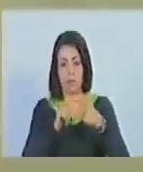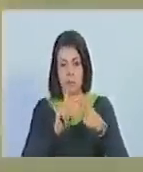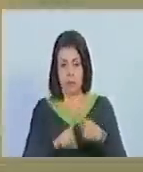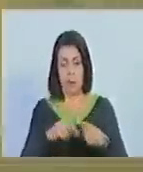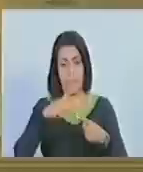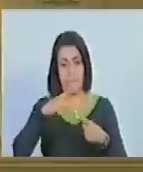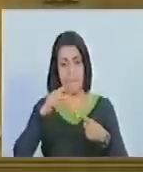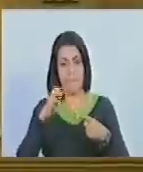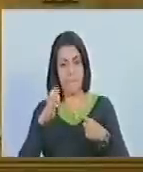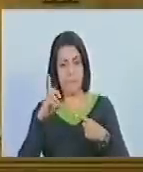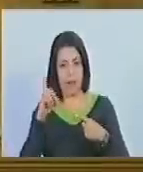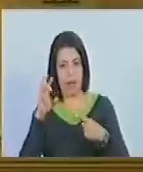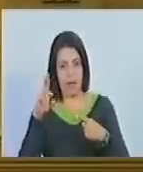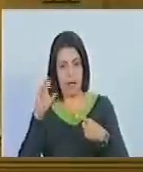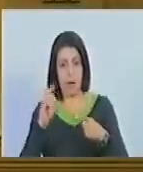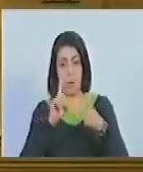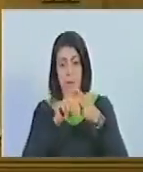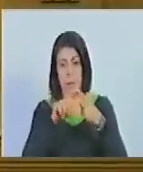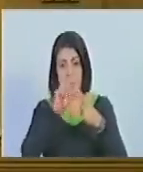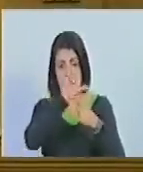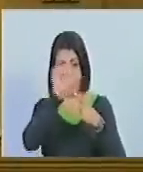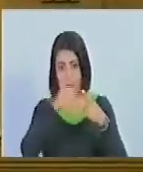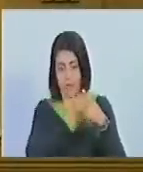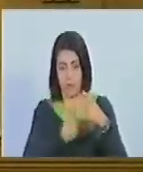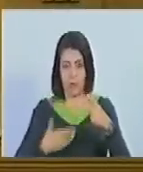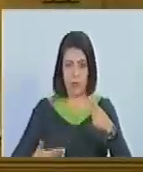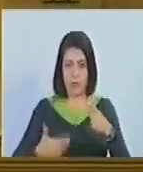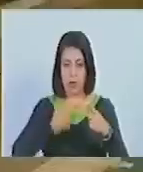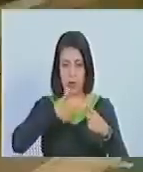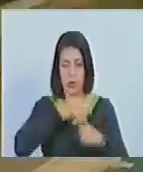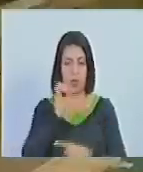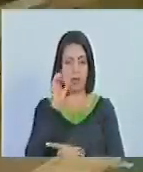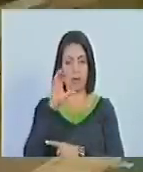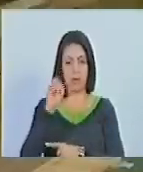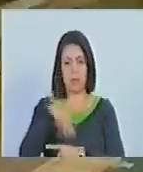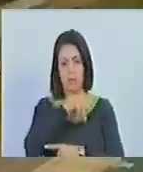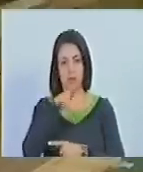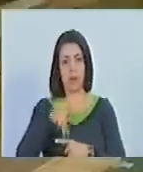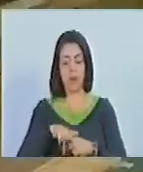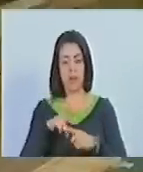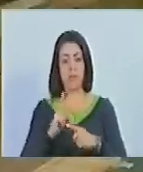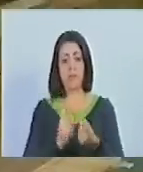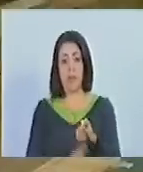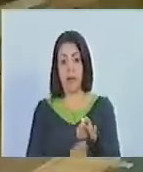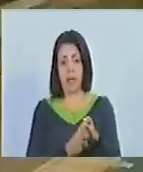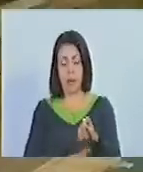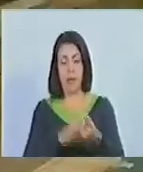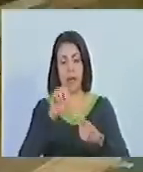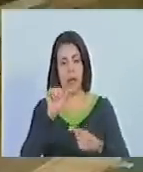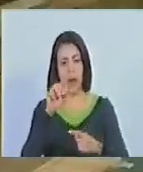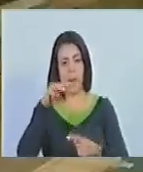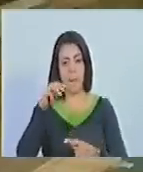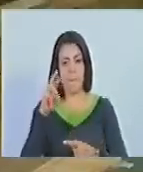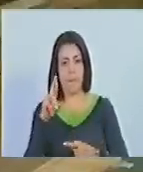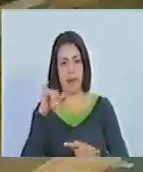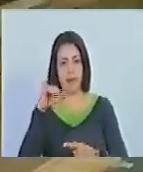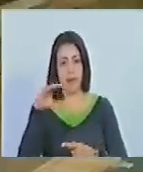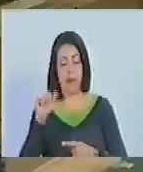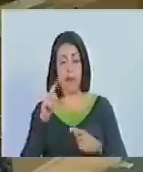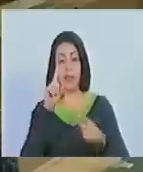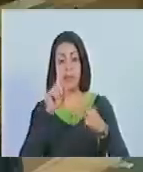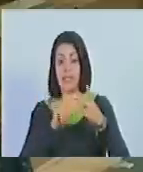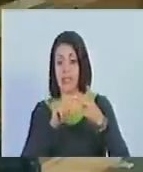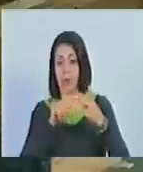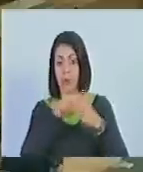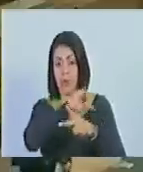camarada Pedro Infante, primer vicepresidente de nuestra Asamblea Nacional, hermana América Pérez, segunda